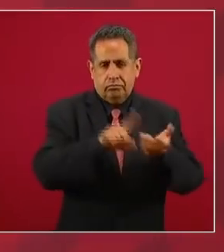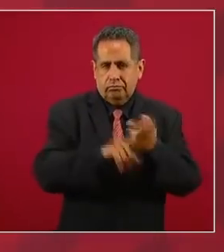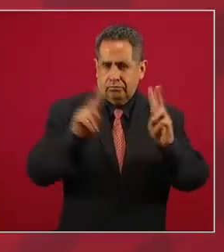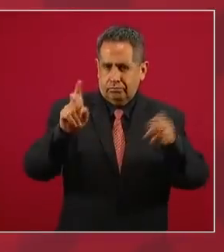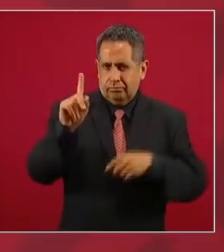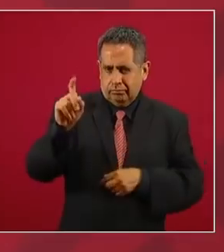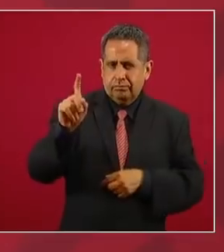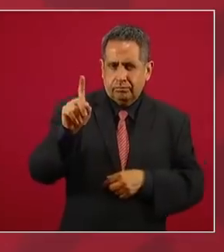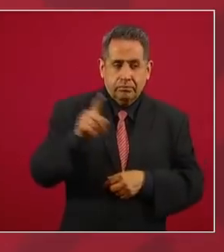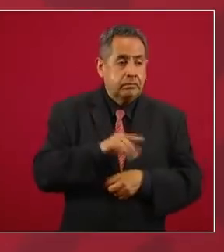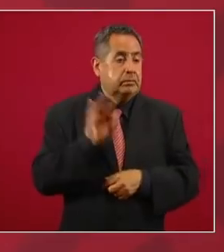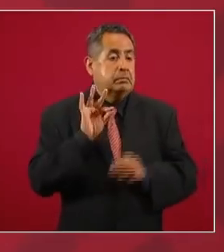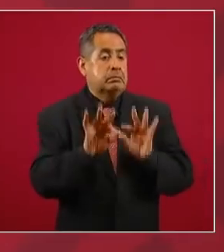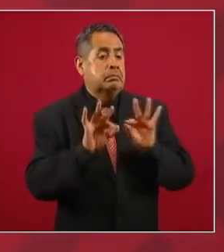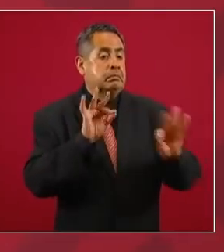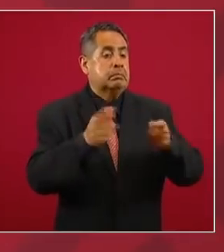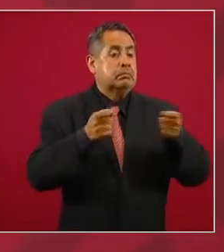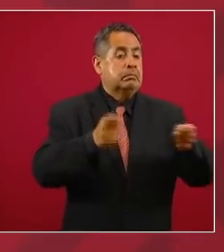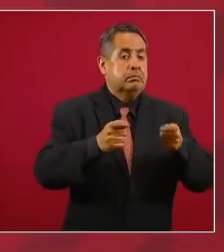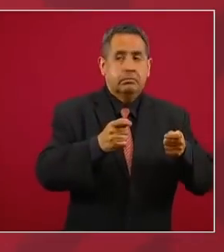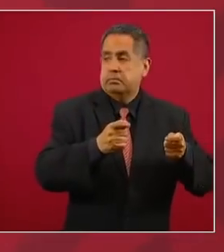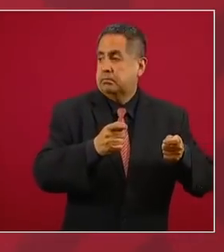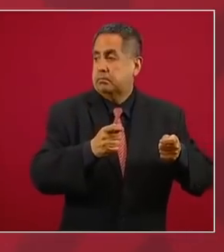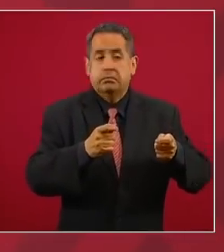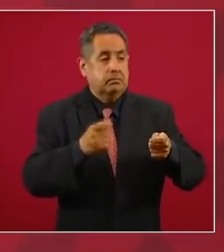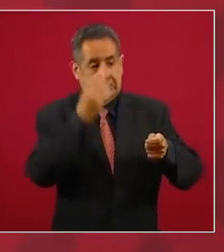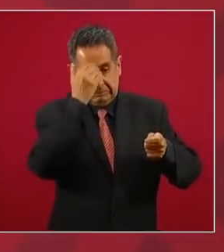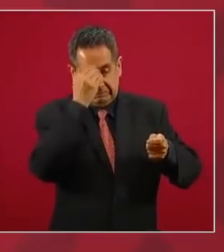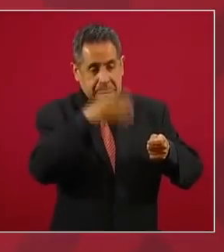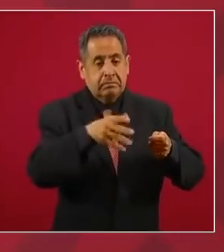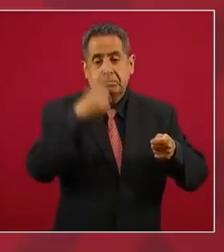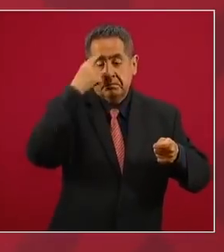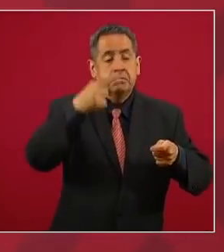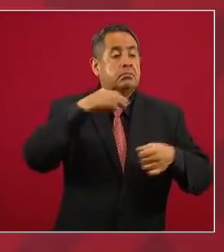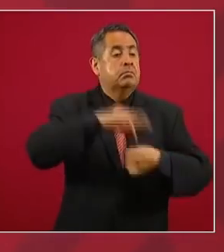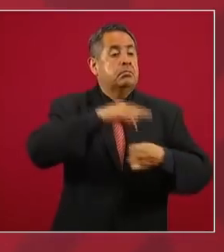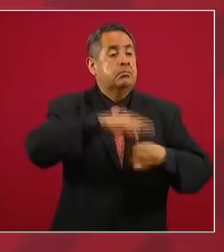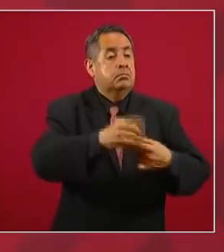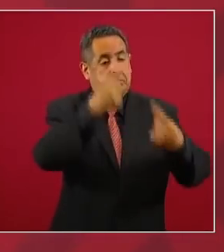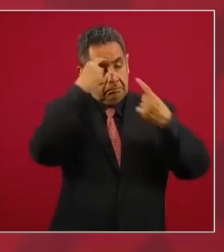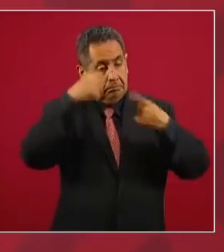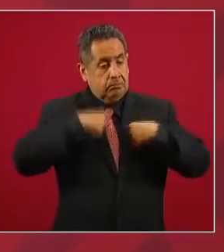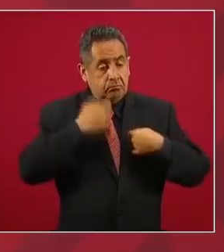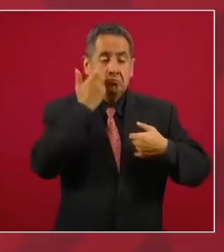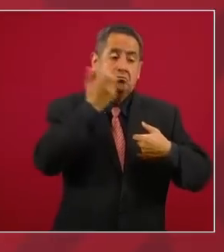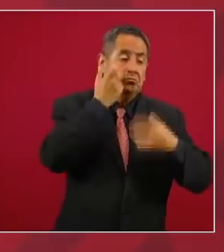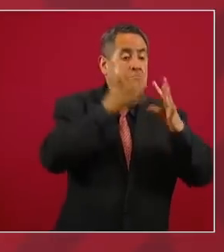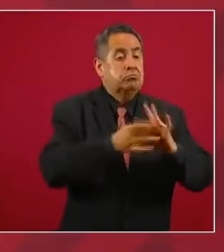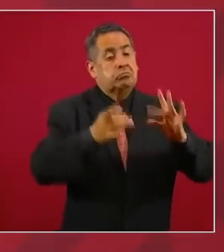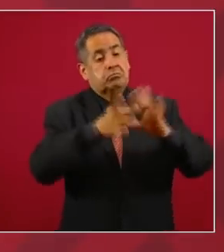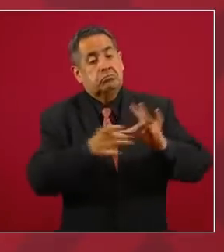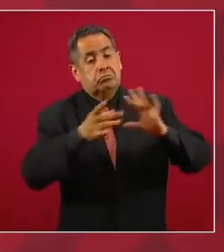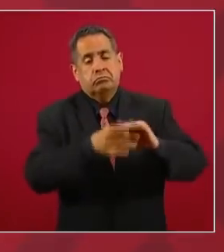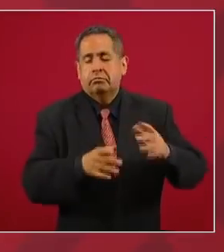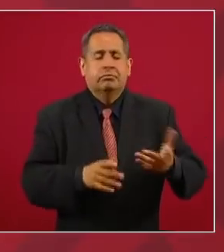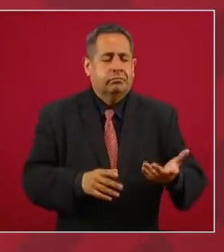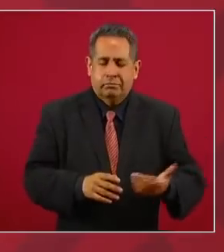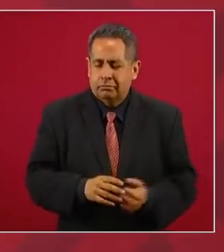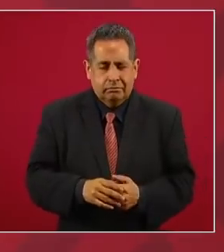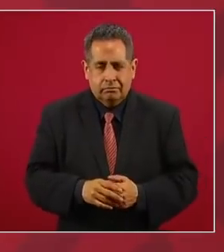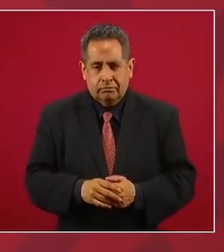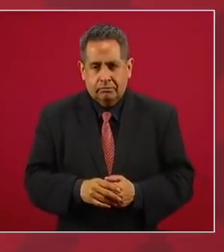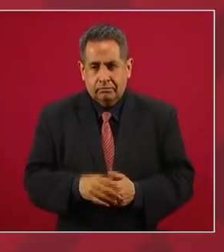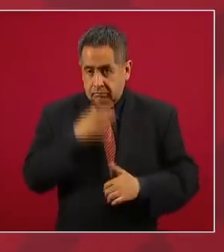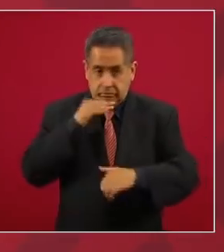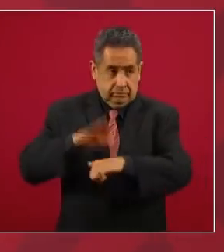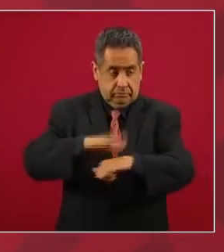del agua con propósitos electorales, para los